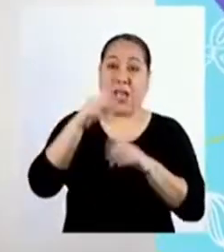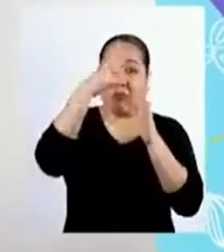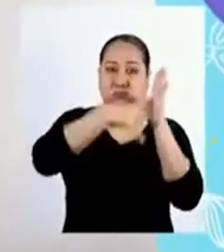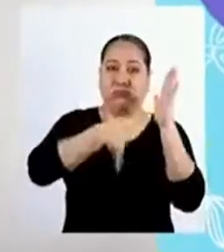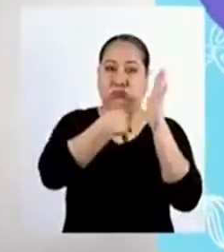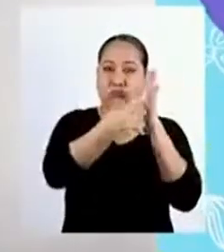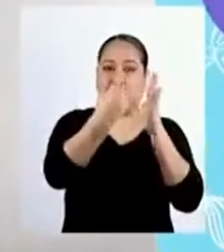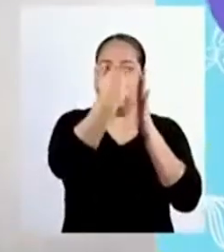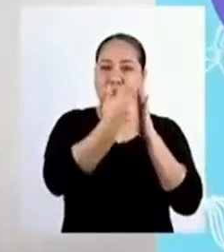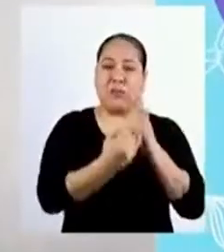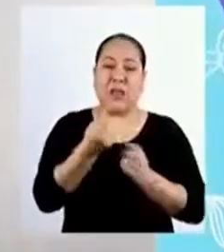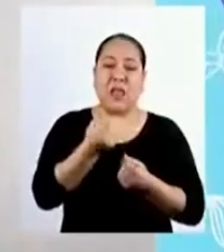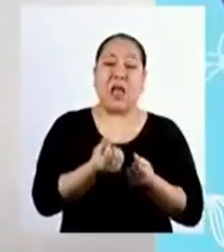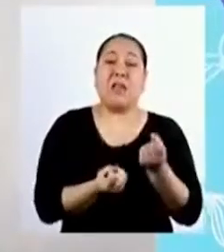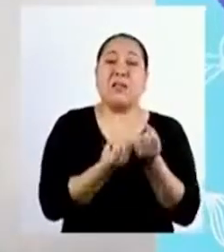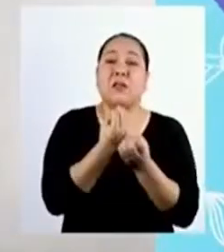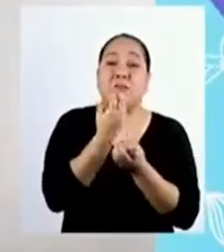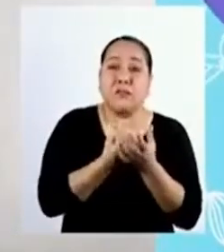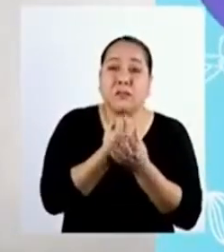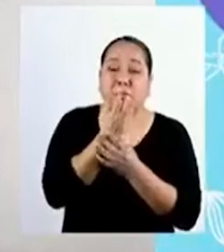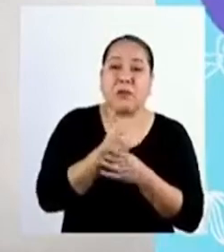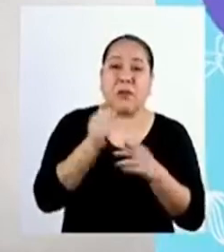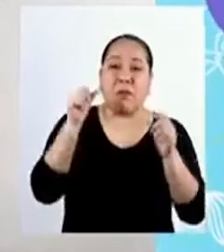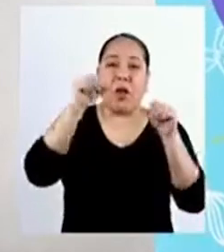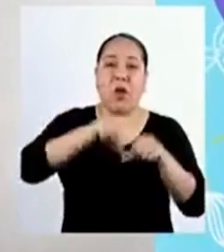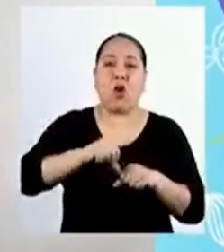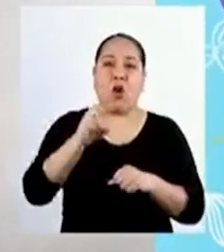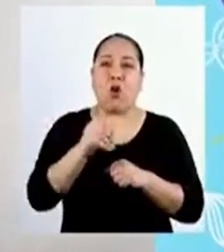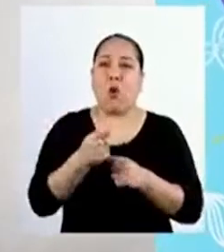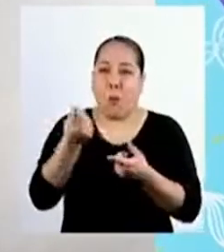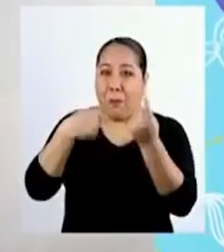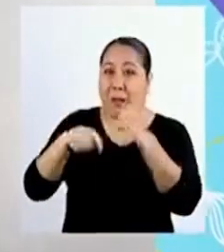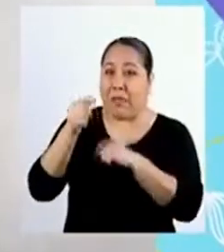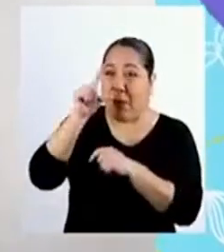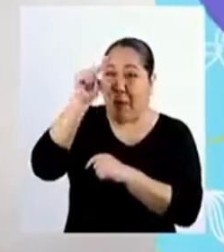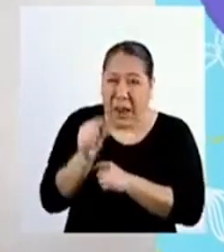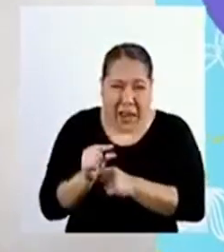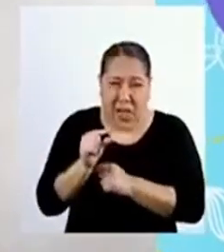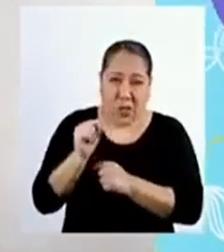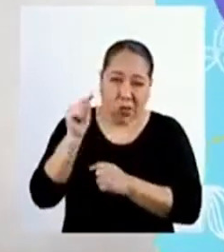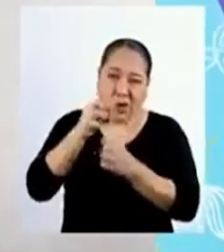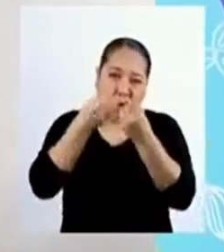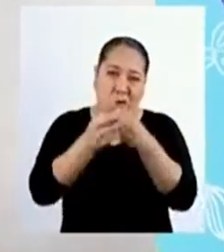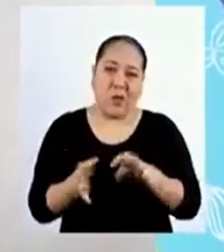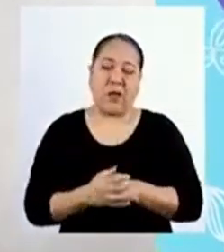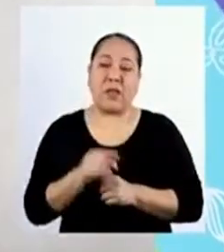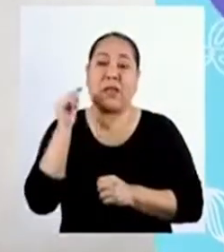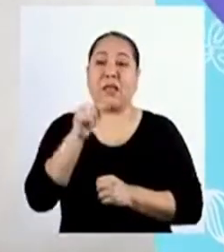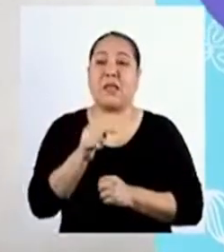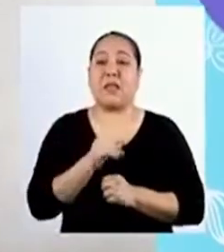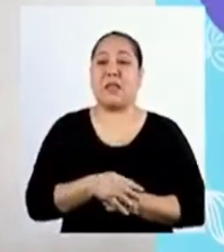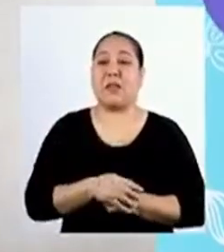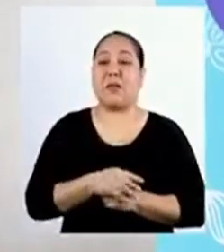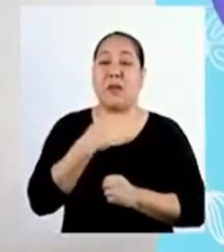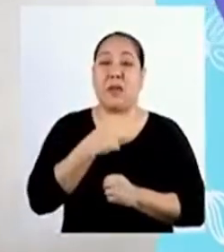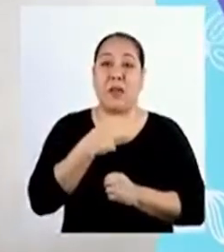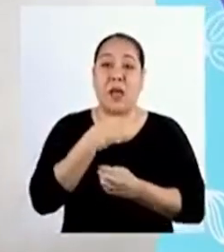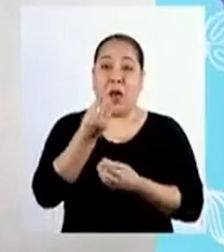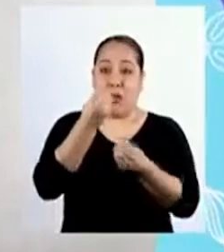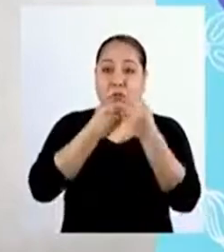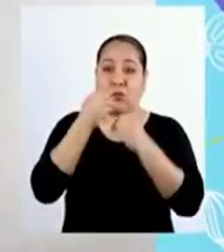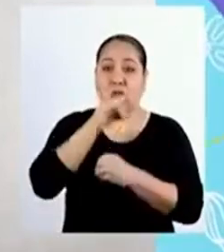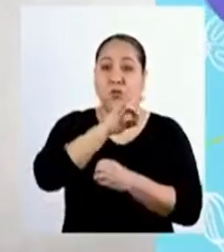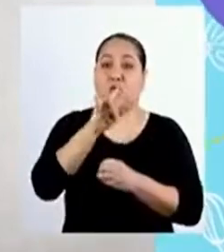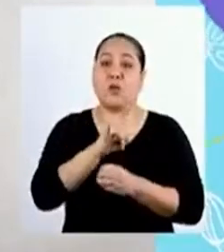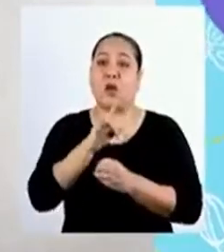queda. Se malograron las verduras o terminamos rematándolas para no perder. El Inés caseó y para alimentarnos